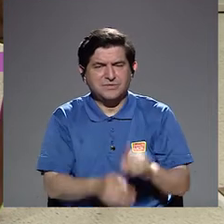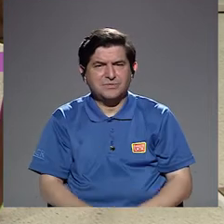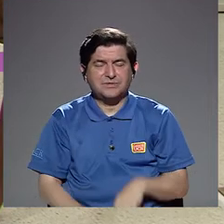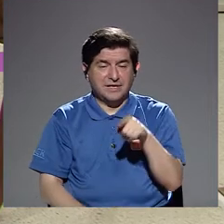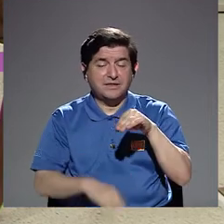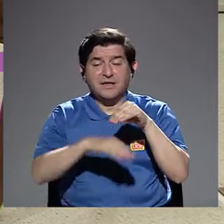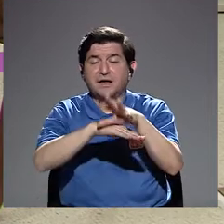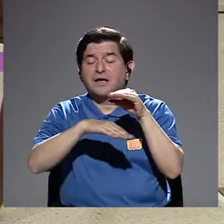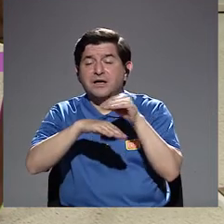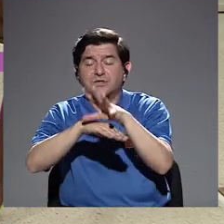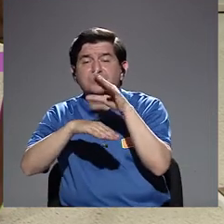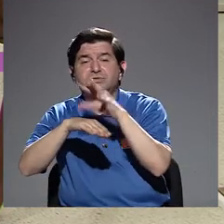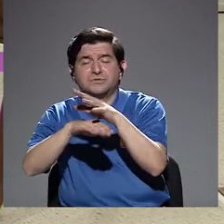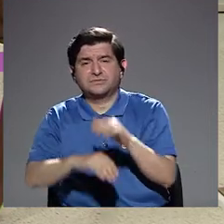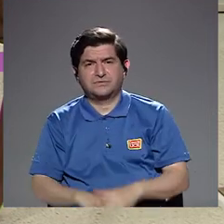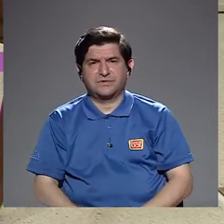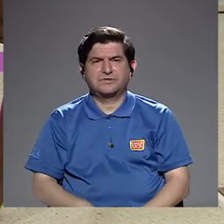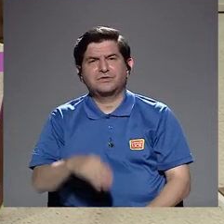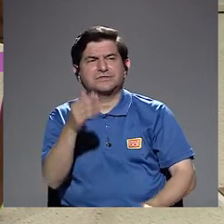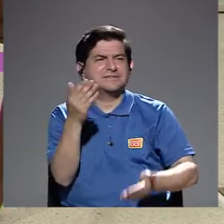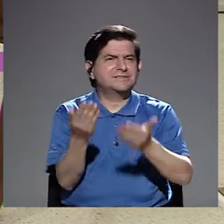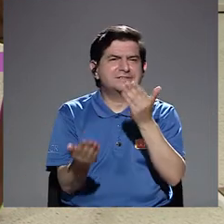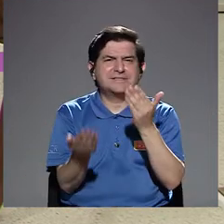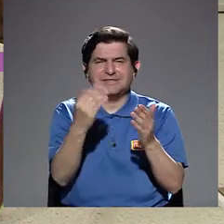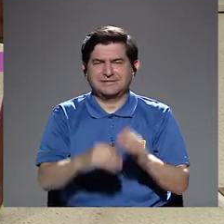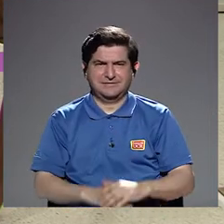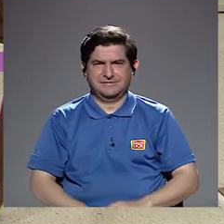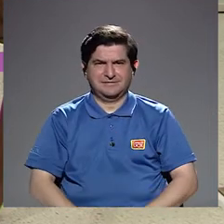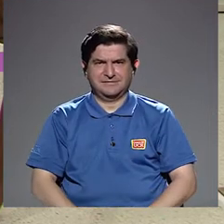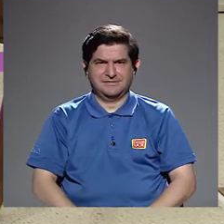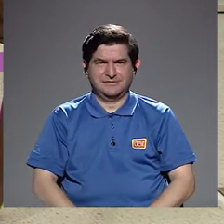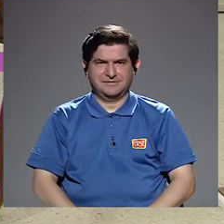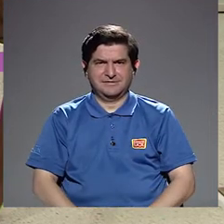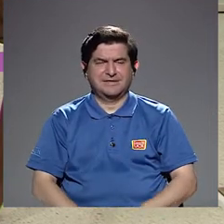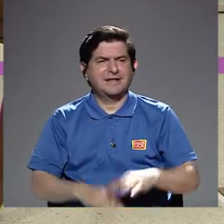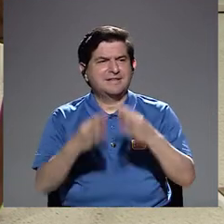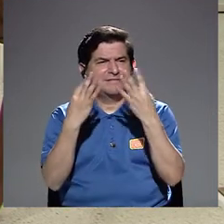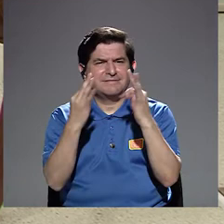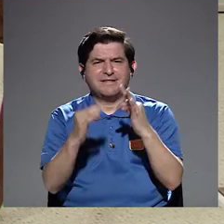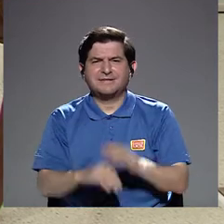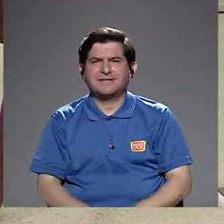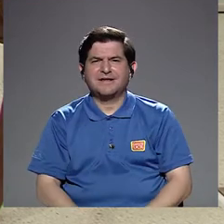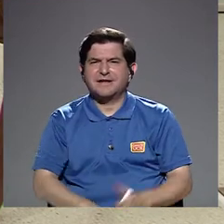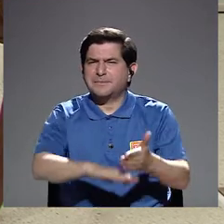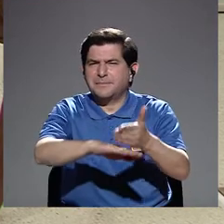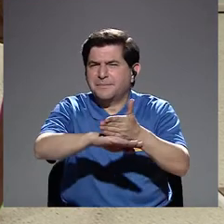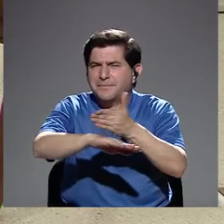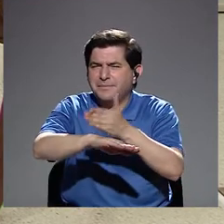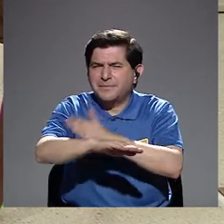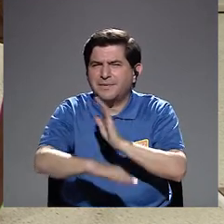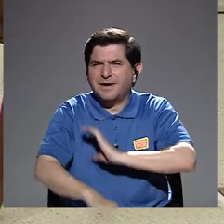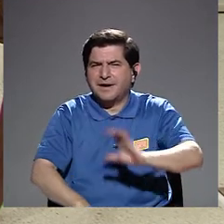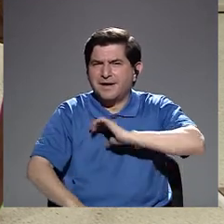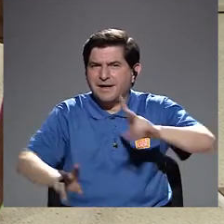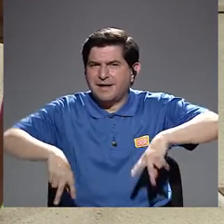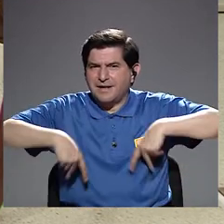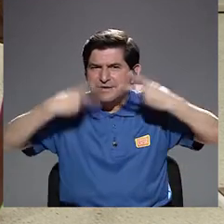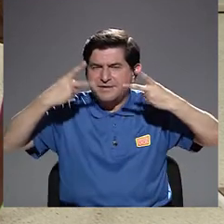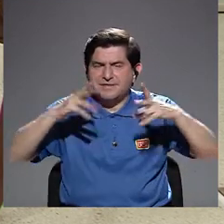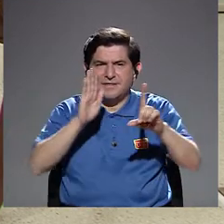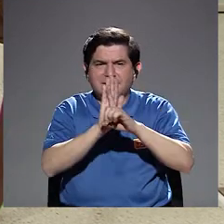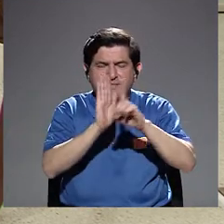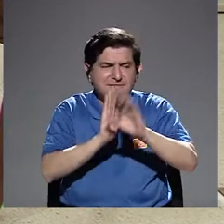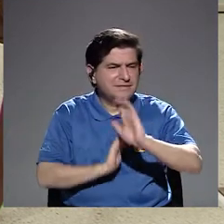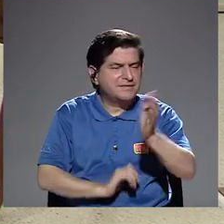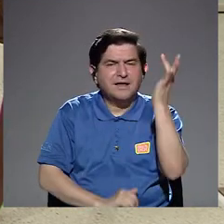digamos, de esas consecuencias, vendría tal vez, es un poco buscar esa mejora, digamos, en la calidad de vida y los